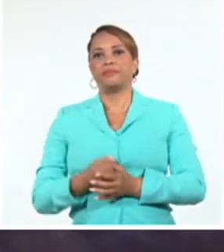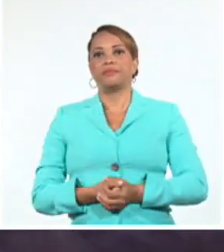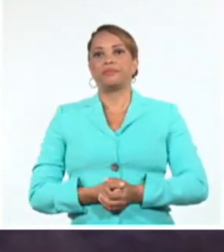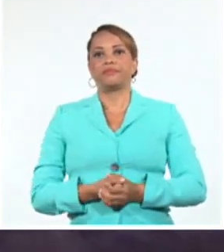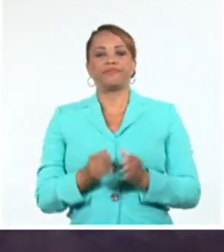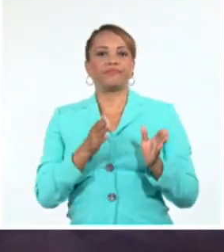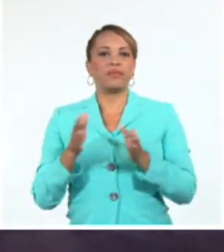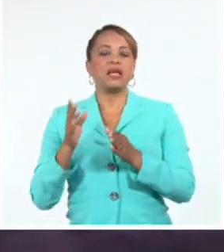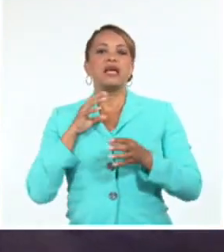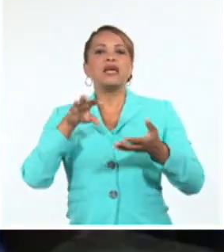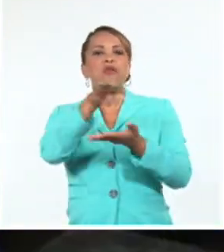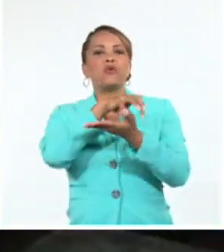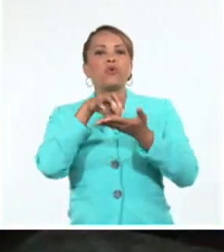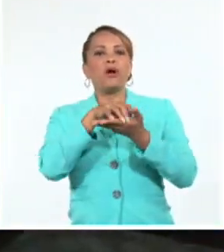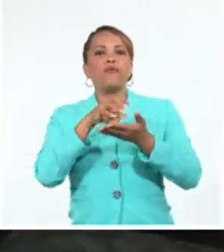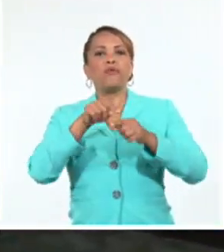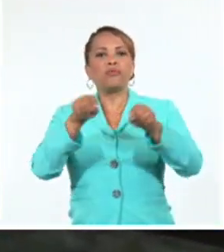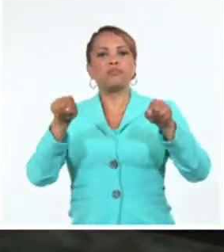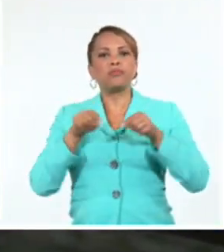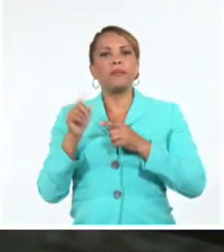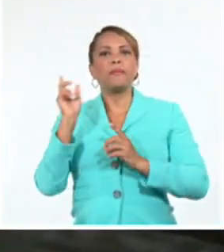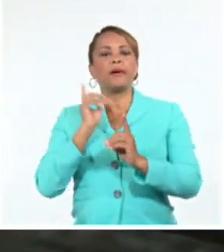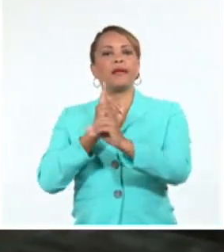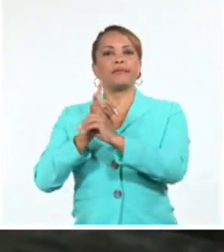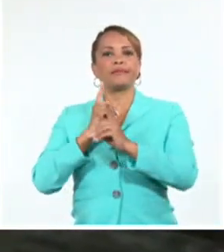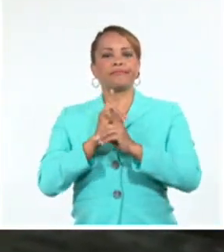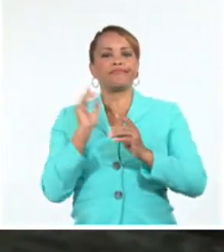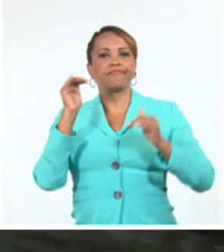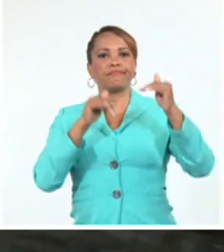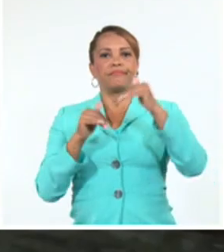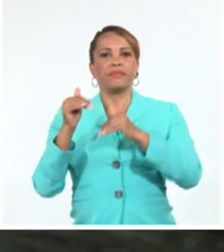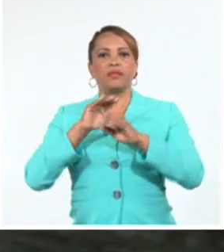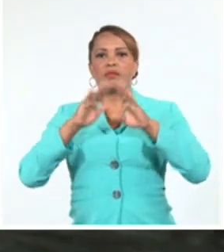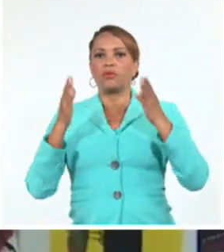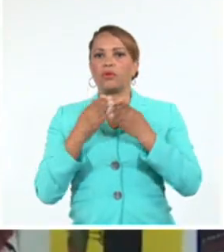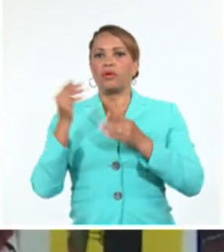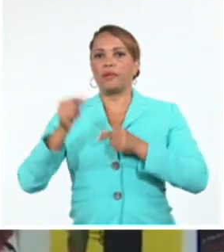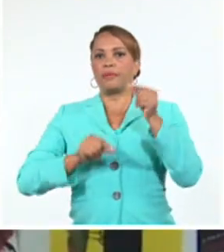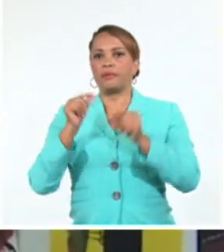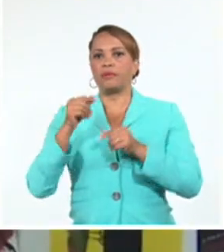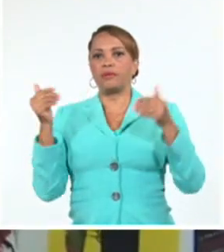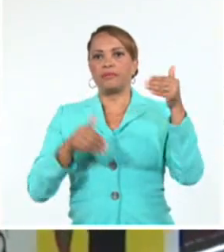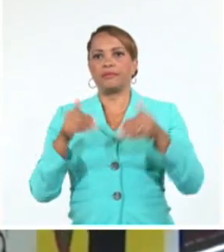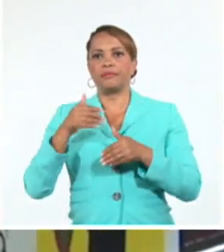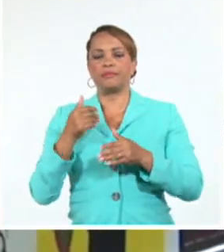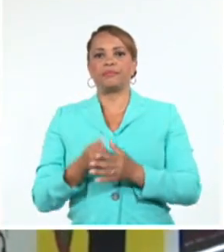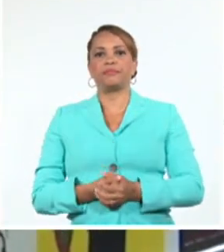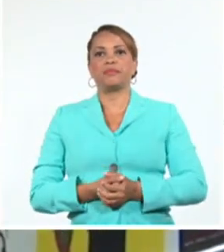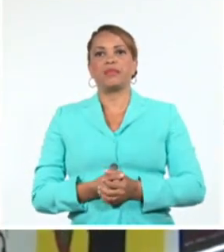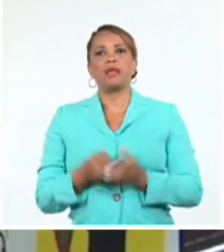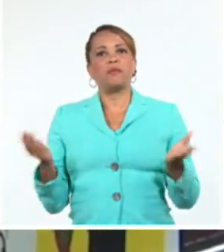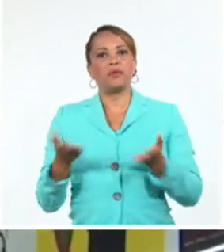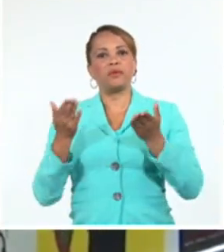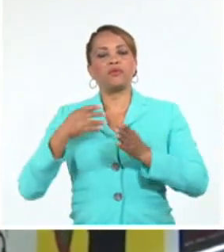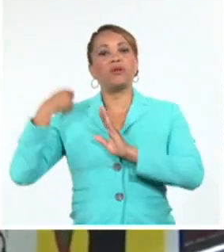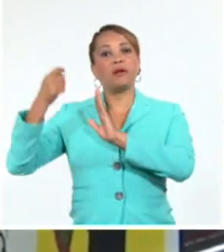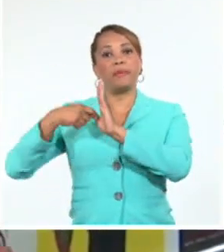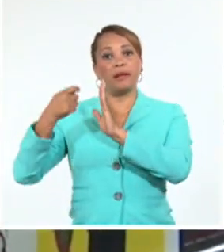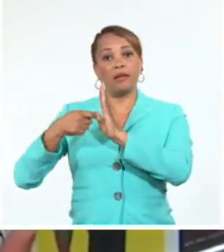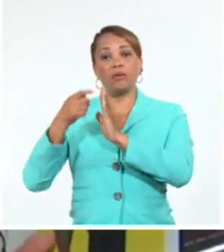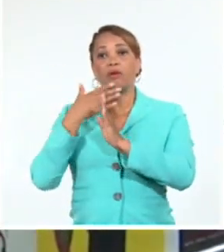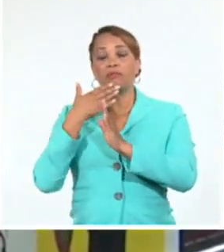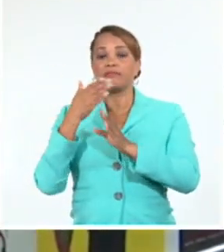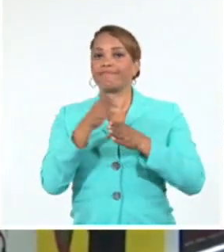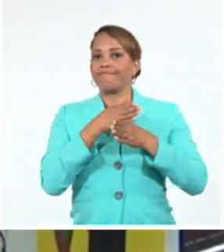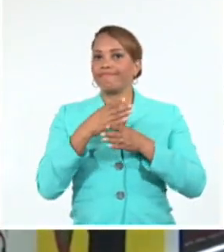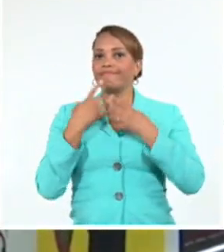espacio de confluencia para promover el cine de la región. Vengo a promocionar una película que se llama Ceremos Millones, que cuenta un poco